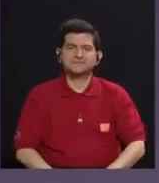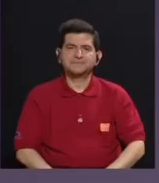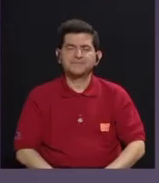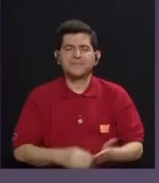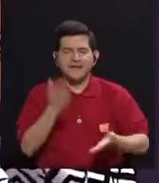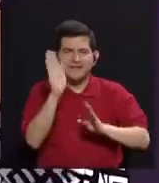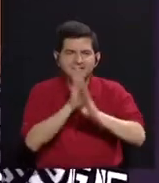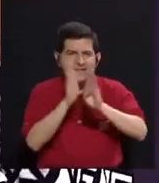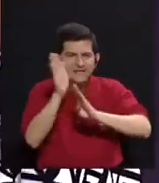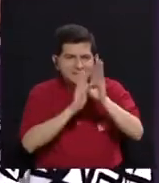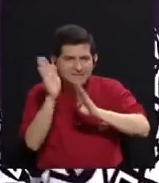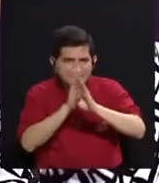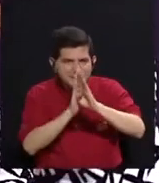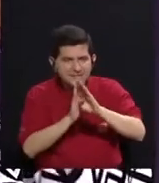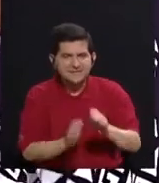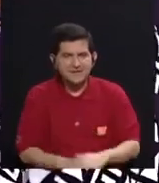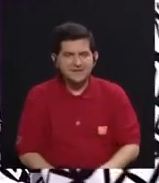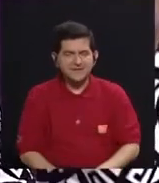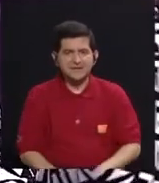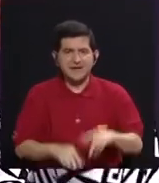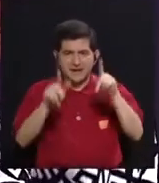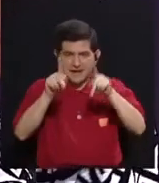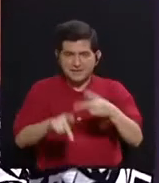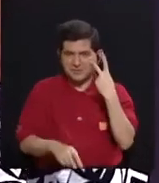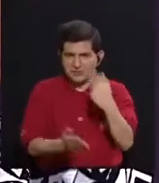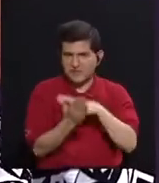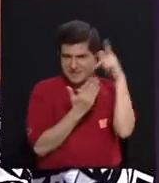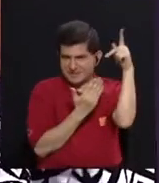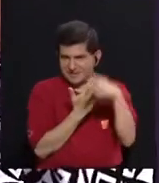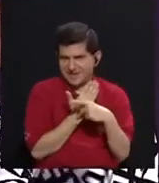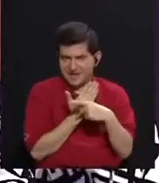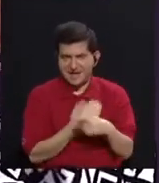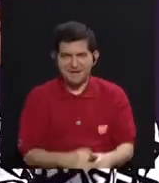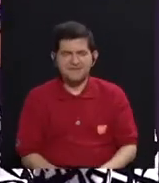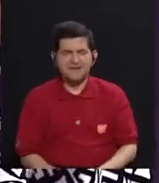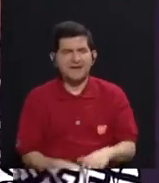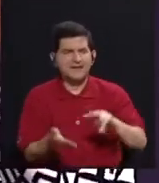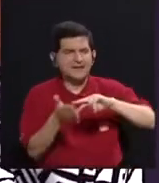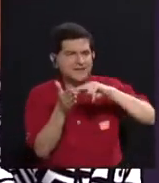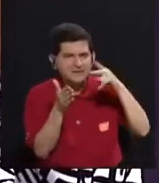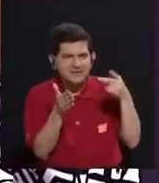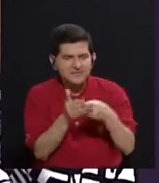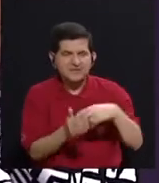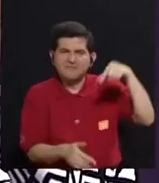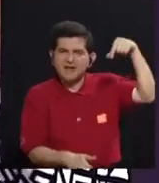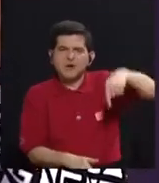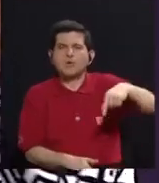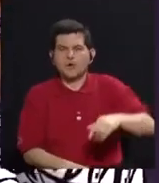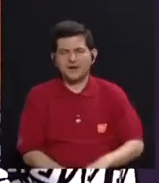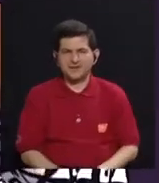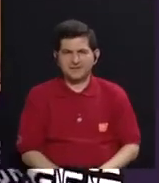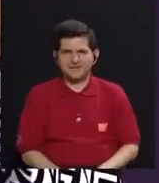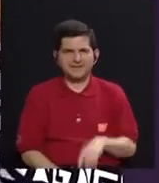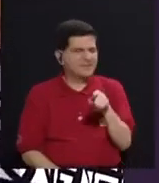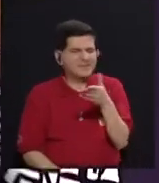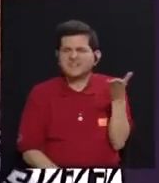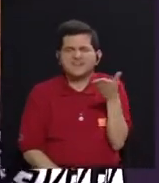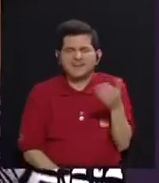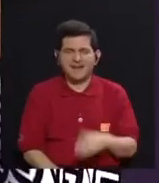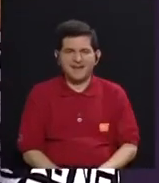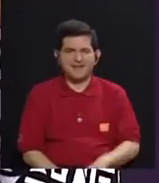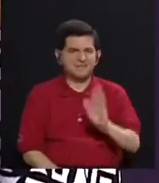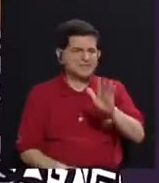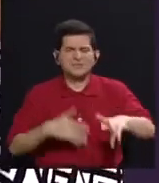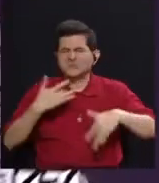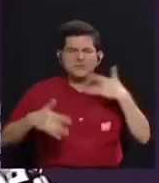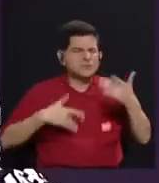desarrollas un poco más, ¿verdad? Para nuestra audiencia, desarrollas un poco más lo queer. Es decir, ¿qué es el significado? ¿Cuáles son sus